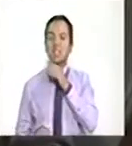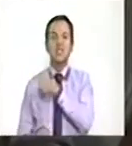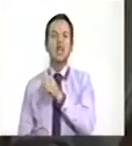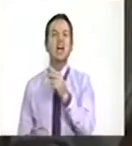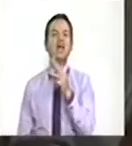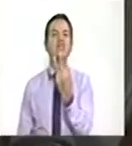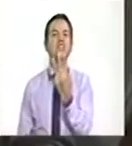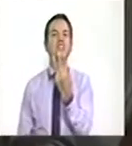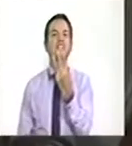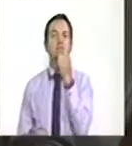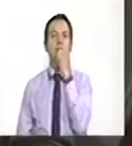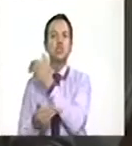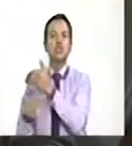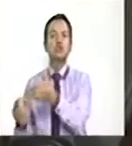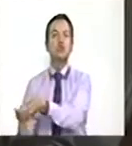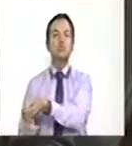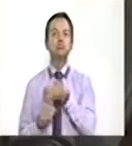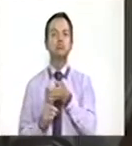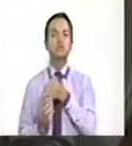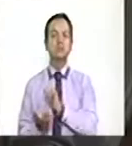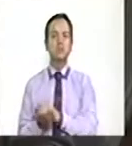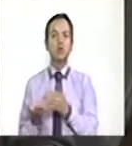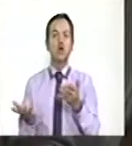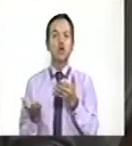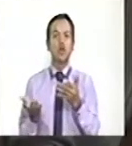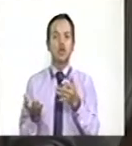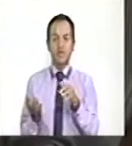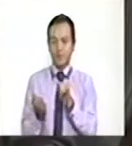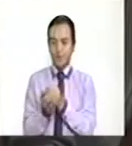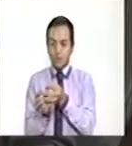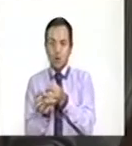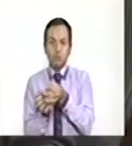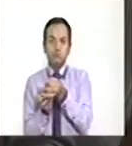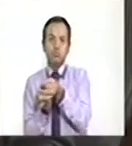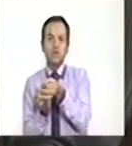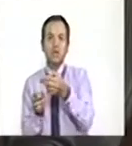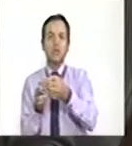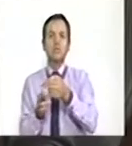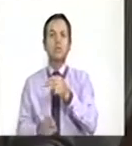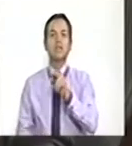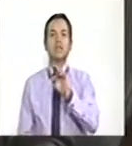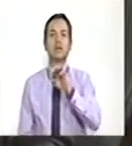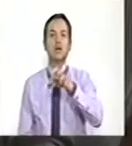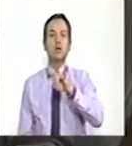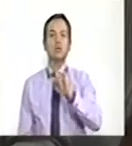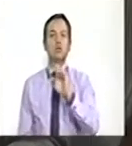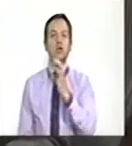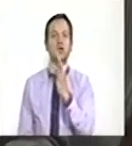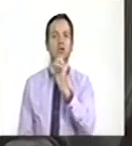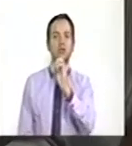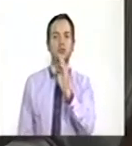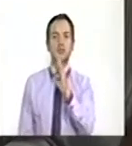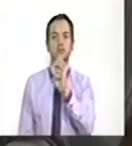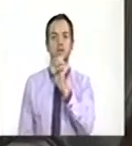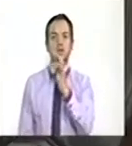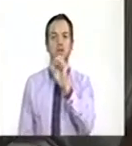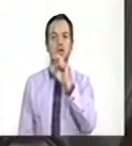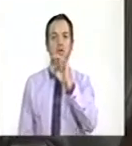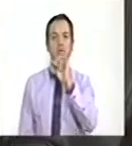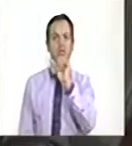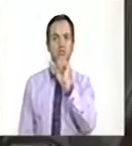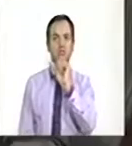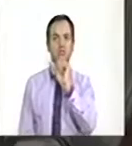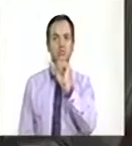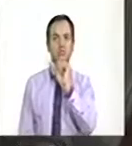municipio, exactamente en el centro poblado Puerto de Tania. Hechos que las